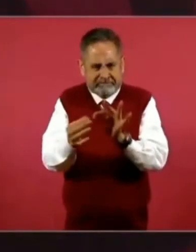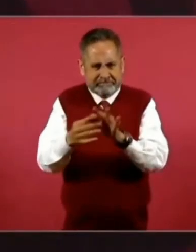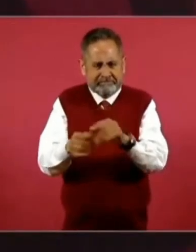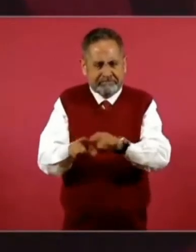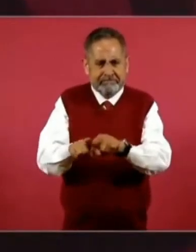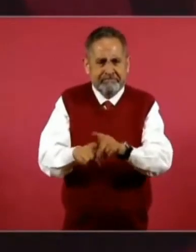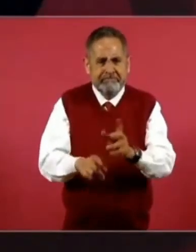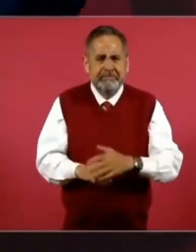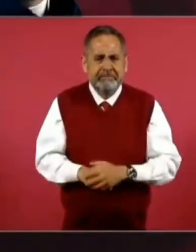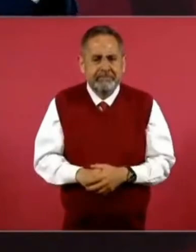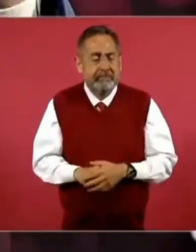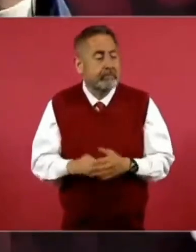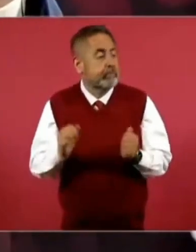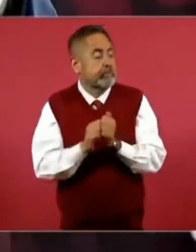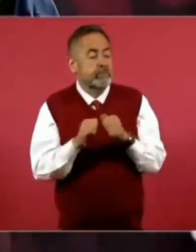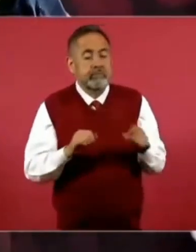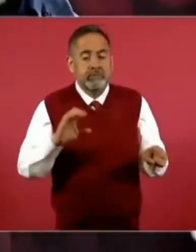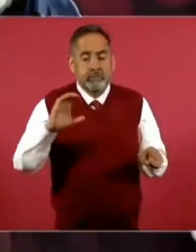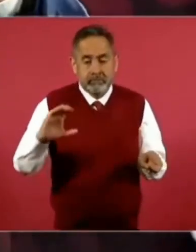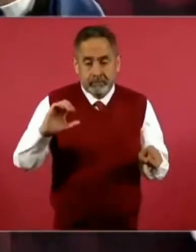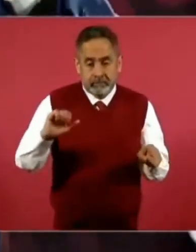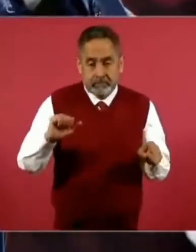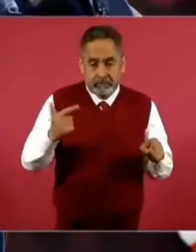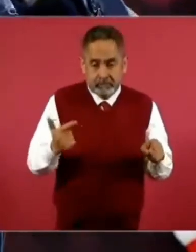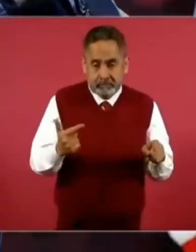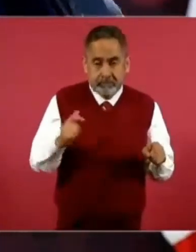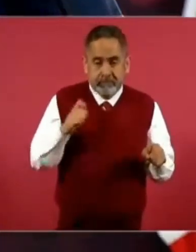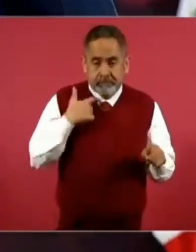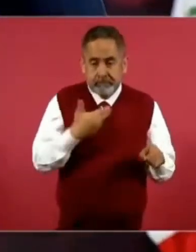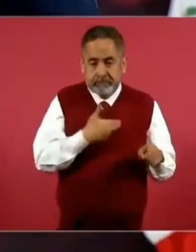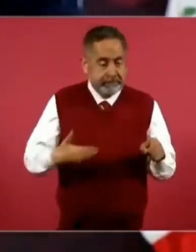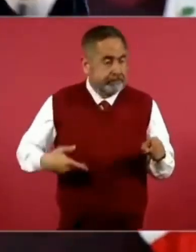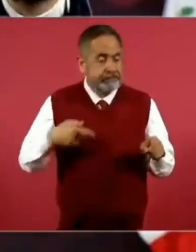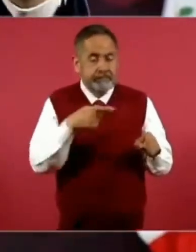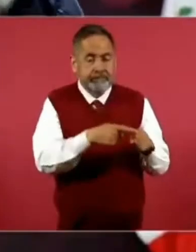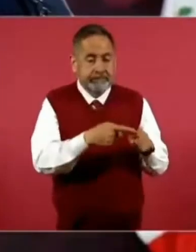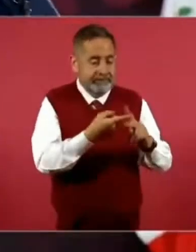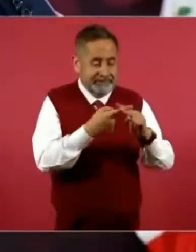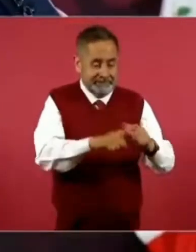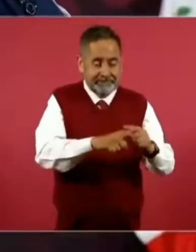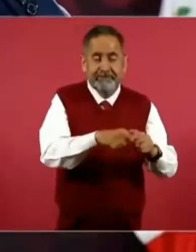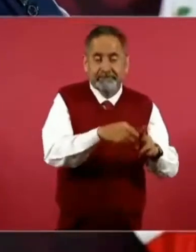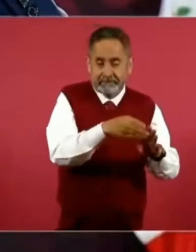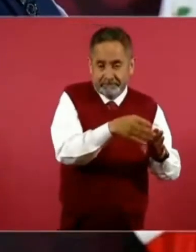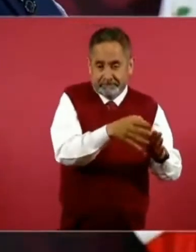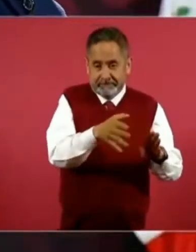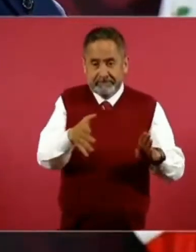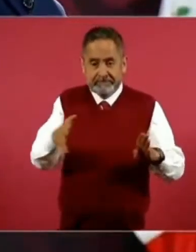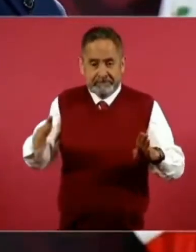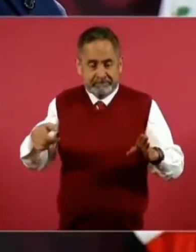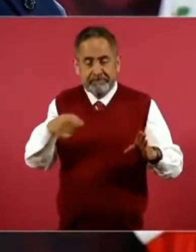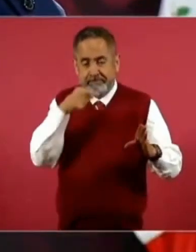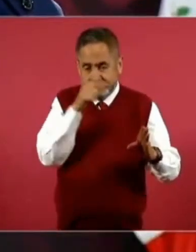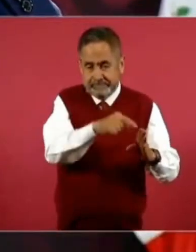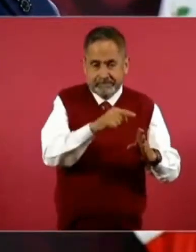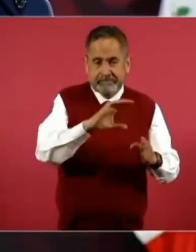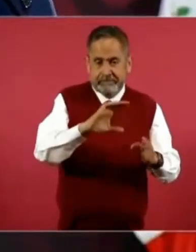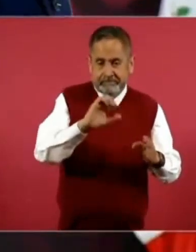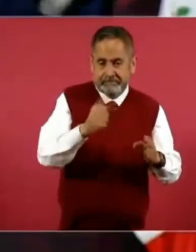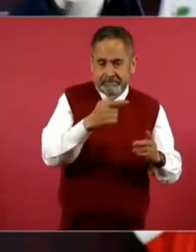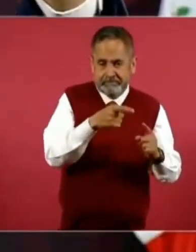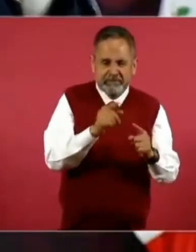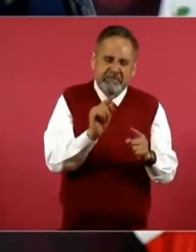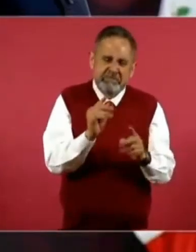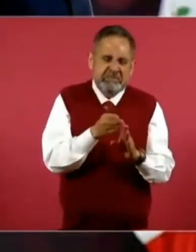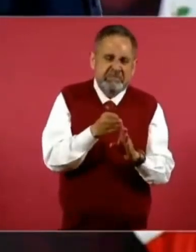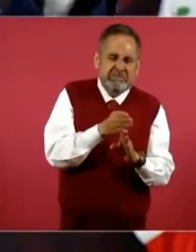con Salinas, a partir de Salinas, un poco